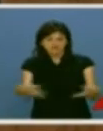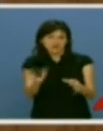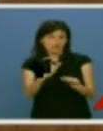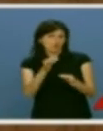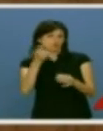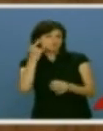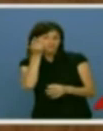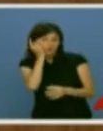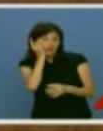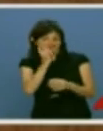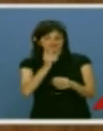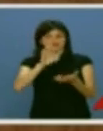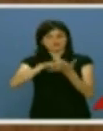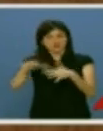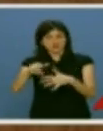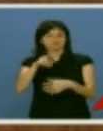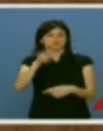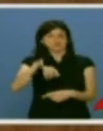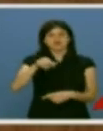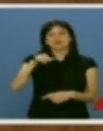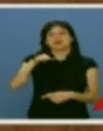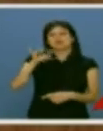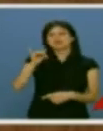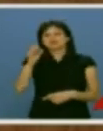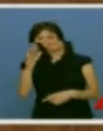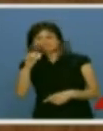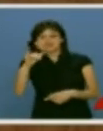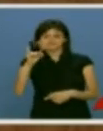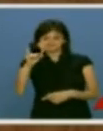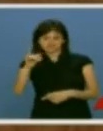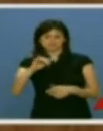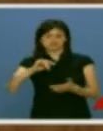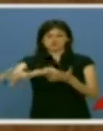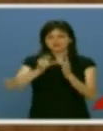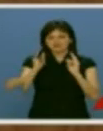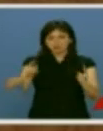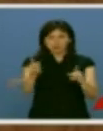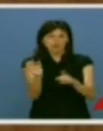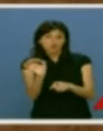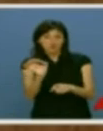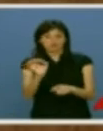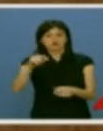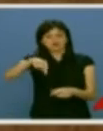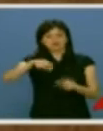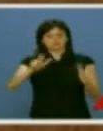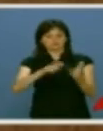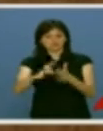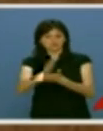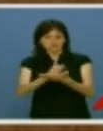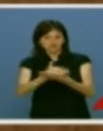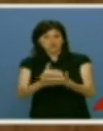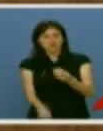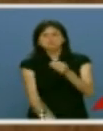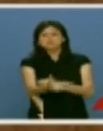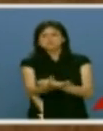móvil en toda la comunidad. Hablaremos de Imas de Masí, de parques científicos y tecnológicos o del caos del suelo empresarial en esta comunidad donde vuelve a anunciar una nueva